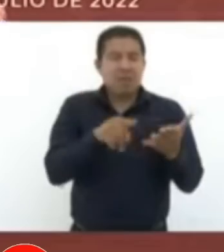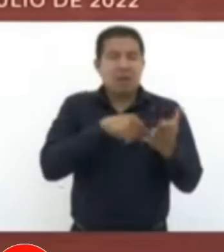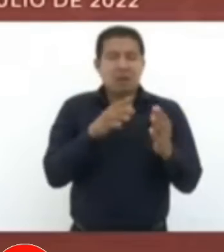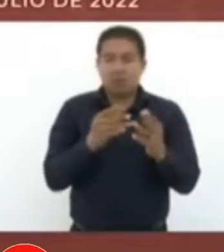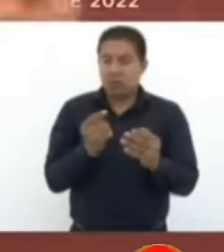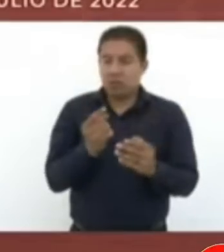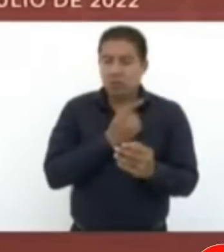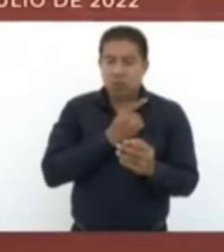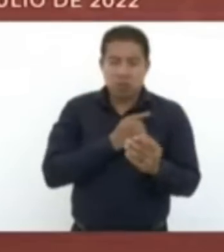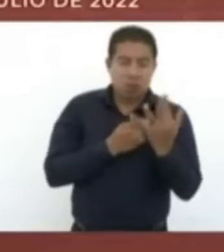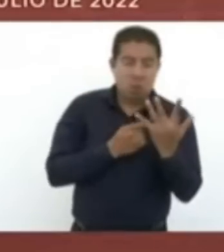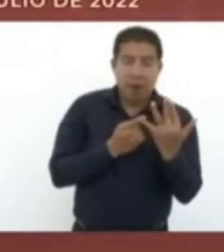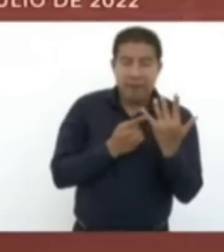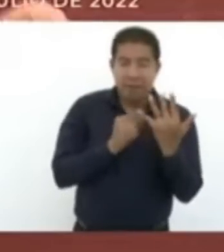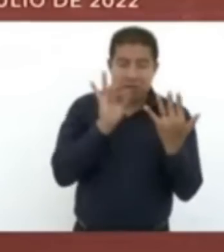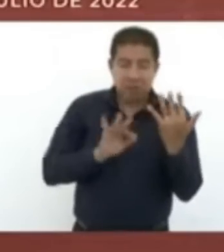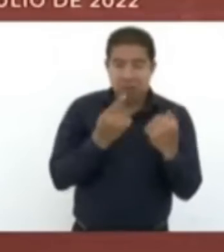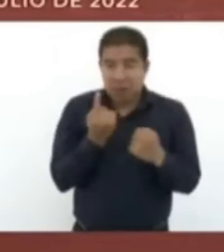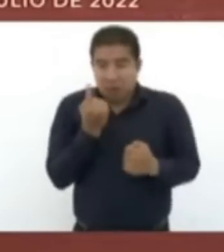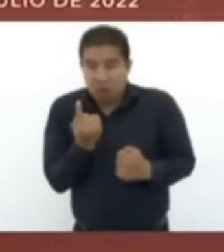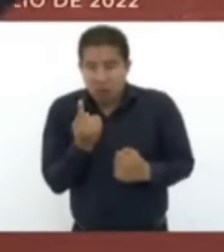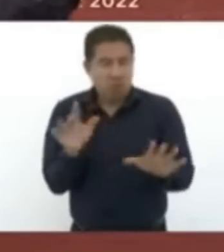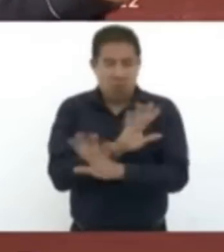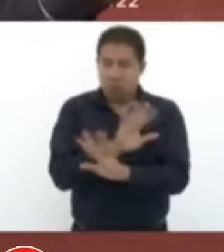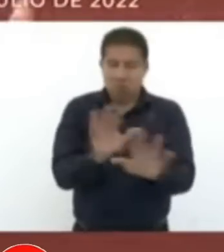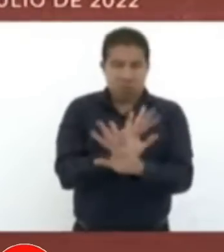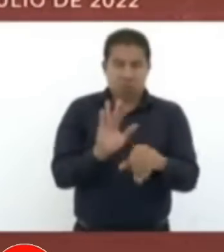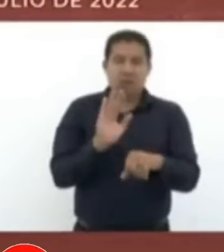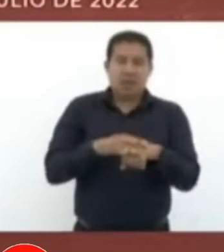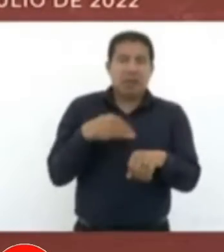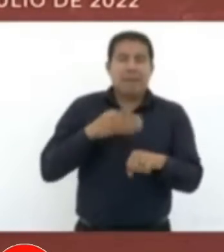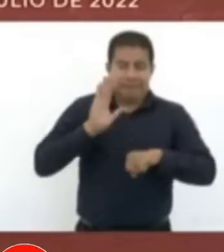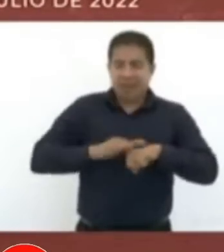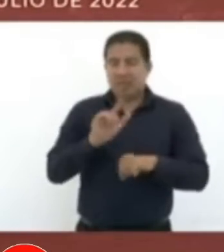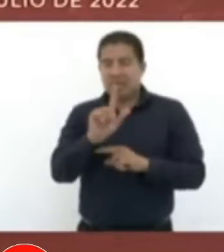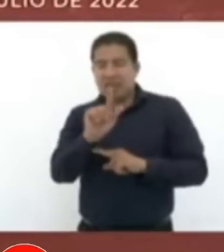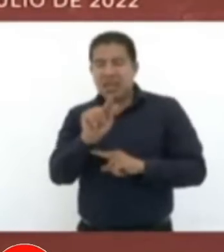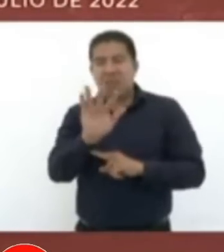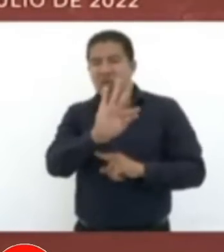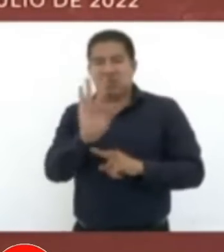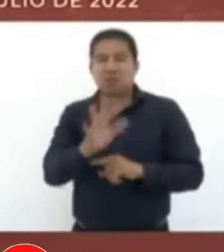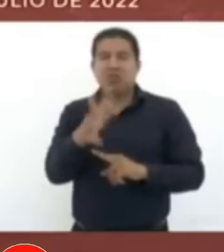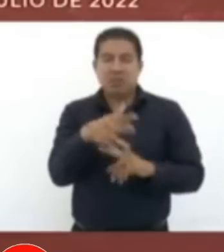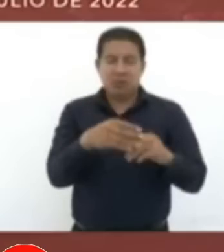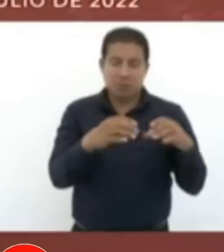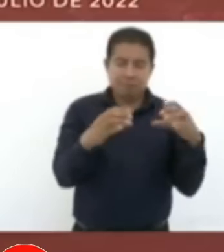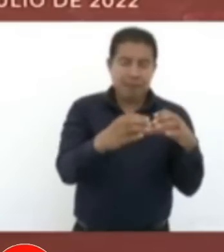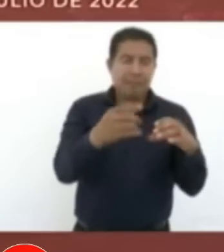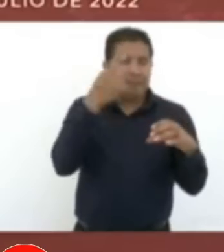50 más uno, no. Tiene que ser dos terceras partes de los legisladores.